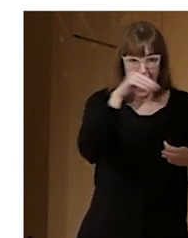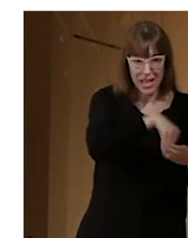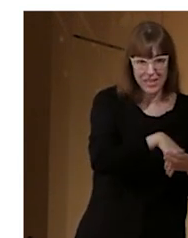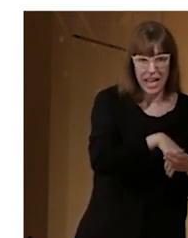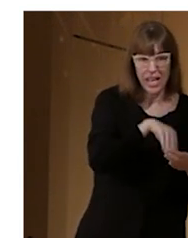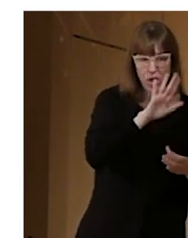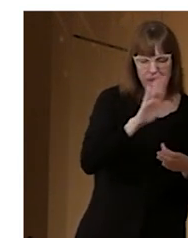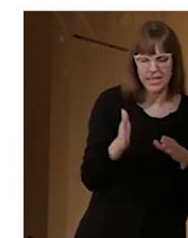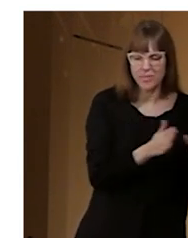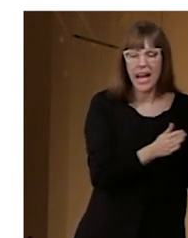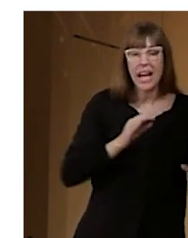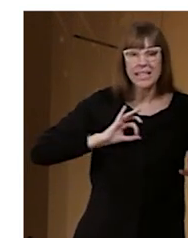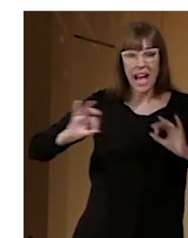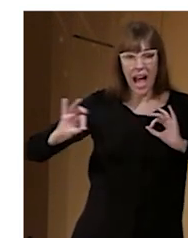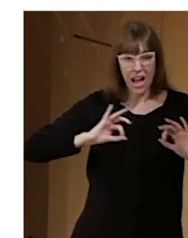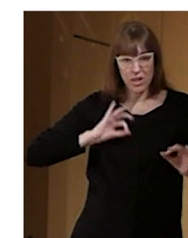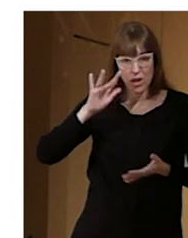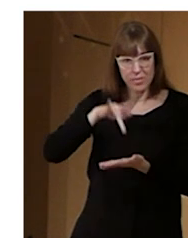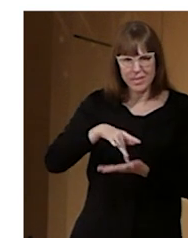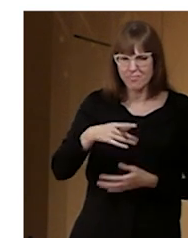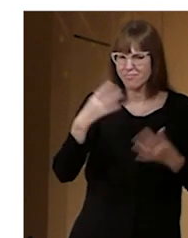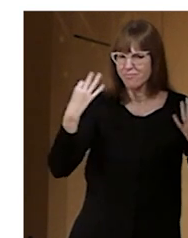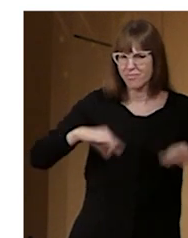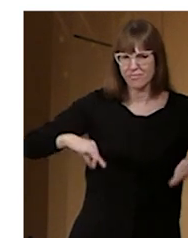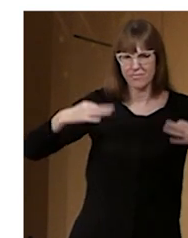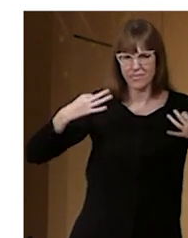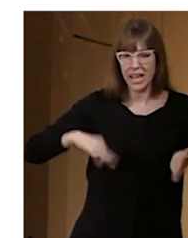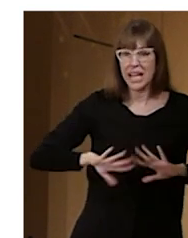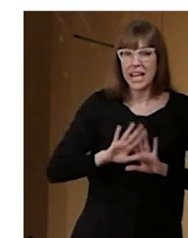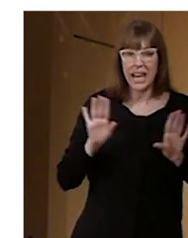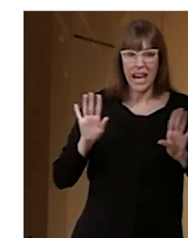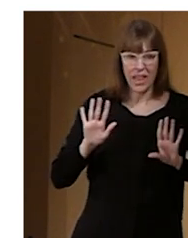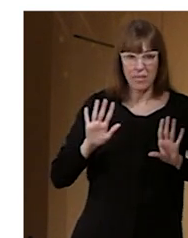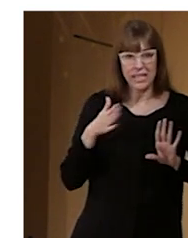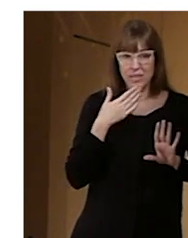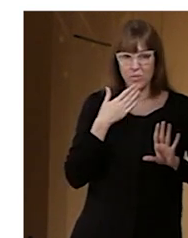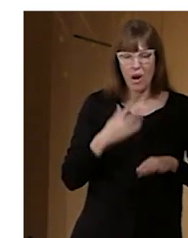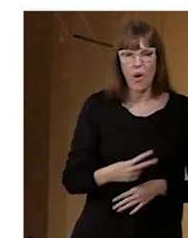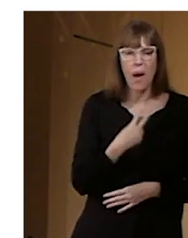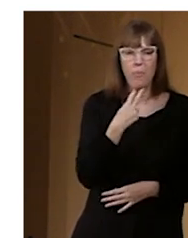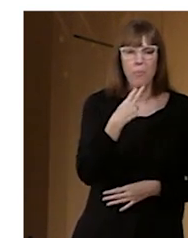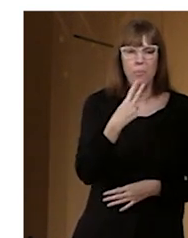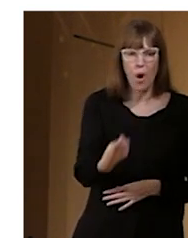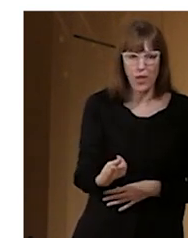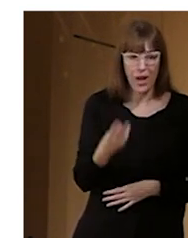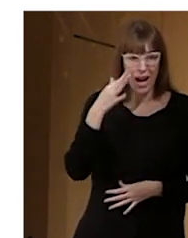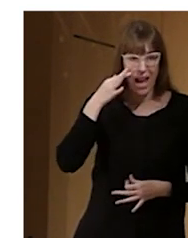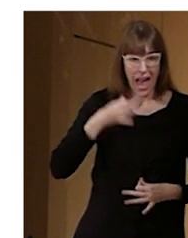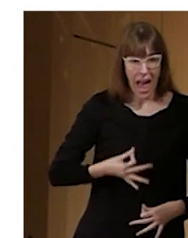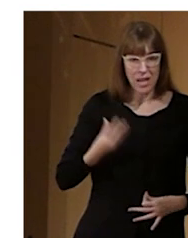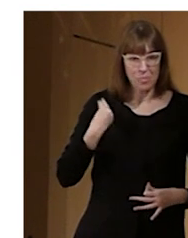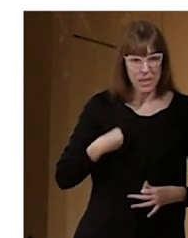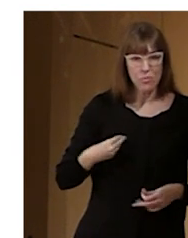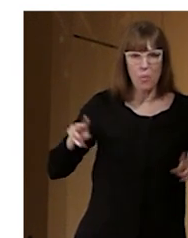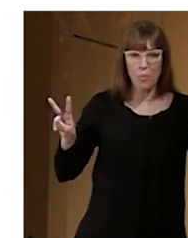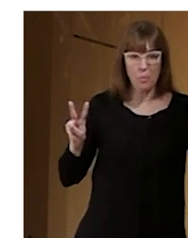muy sencillo, lo único que requiere es una sincronización o una locución en vivo para generarlo. O que es posible y es